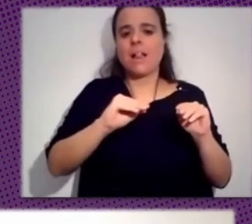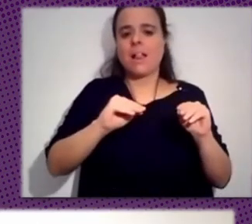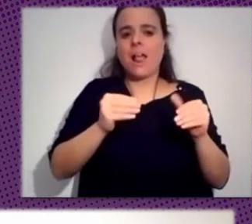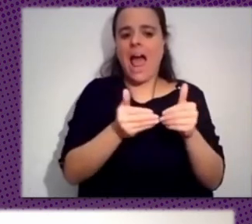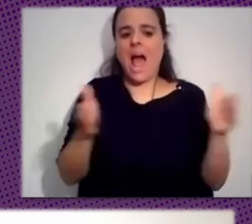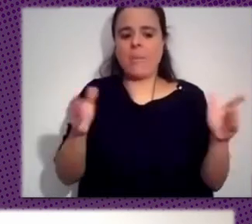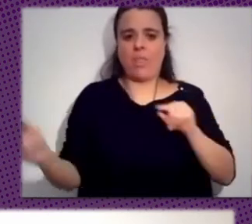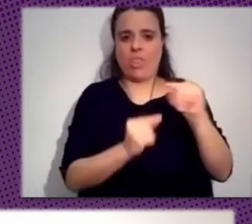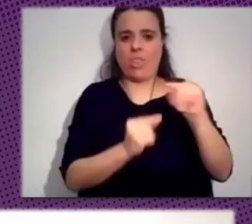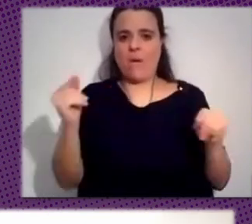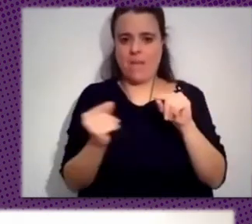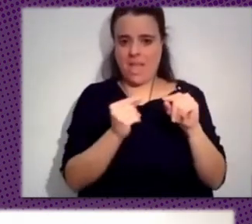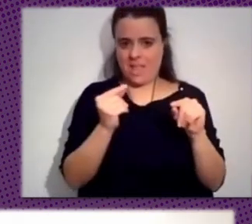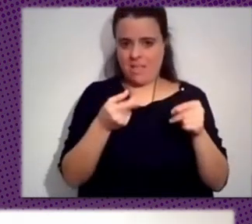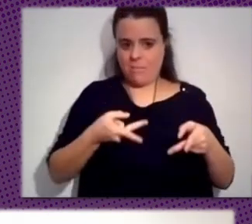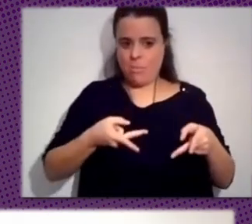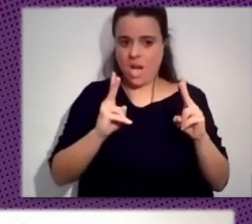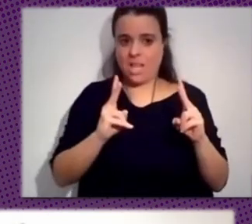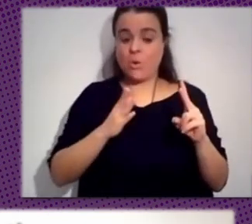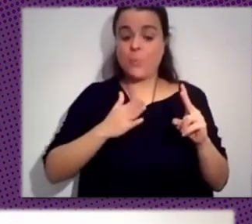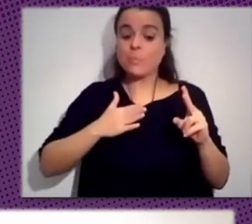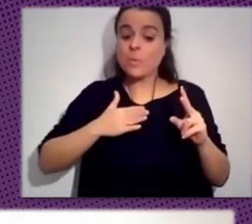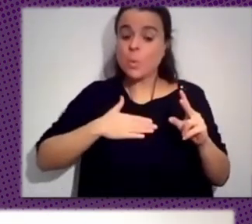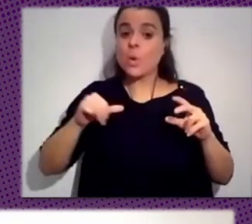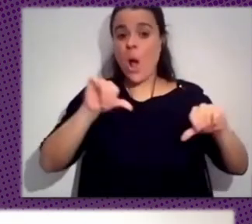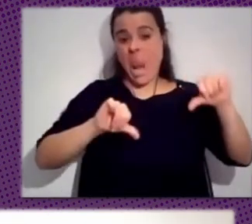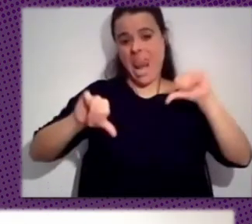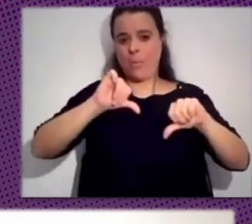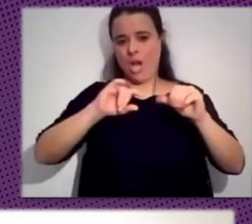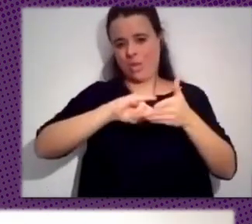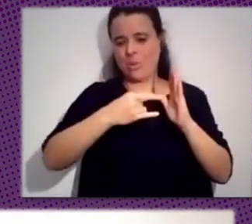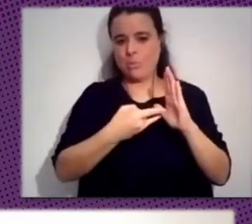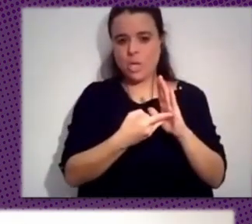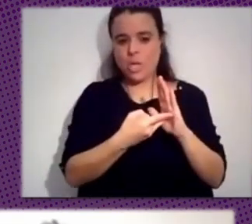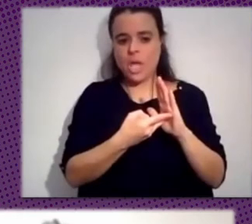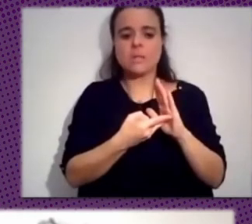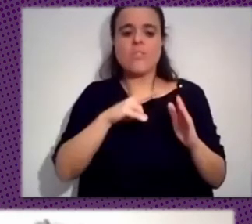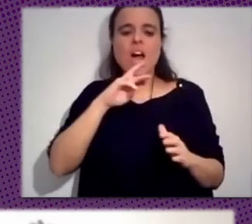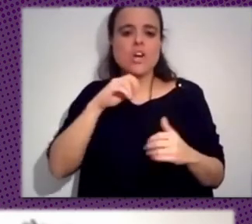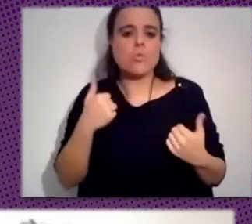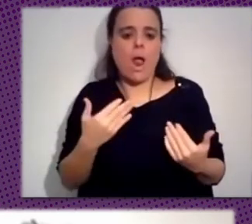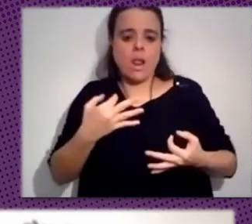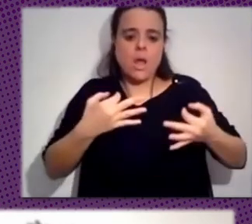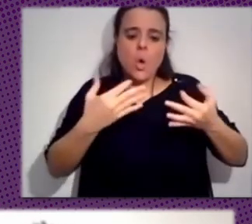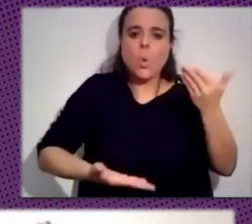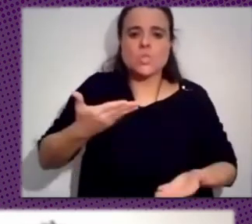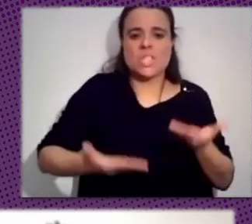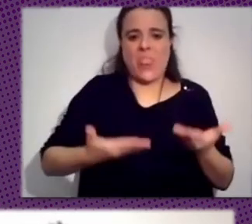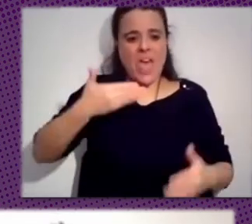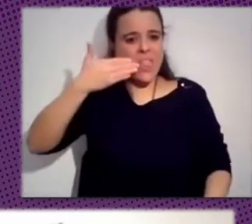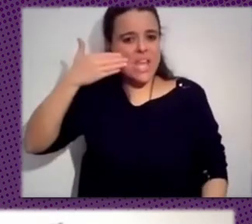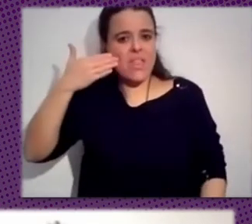valores de Tlatelolco Lab, de ese laboratorio que hemos integrado, pues son la justicia, la dignidad, la igualdad, la